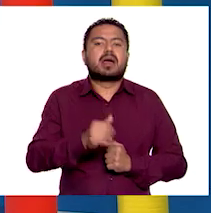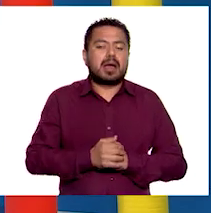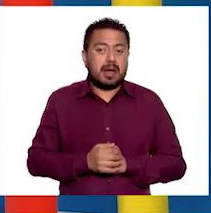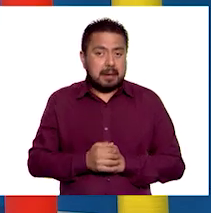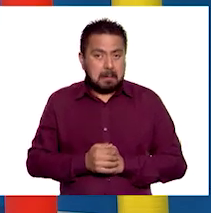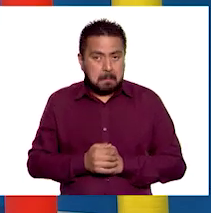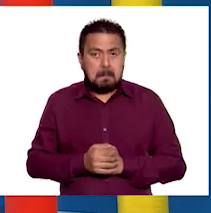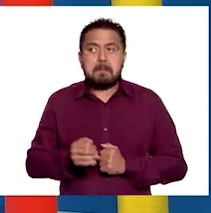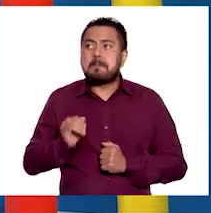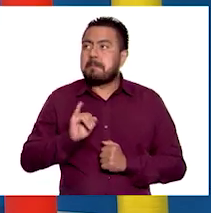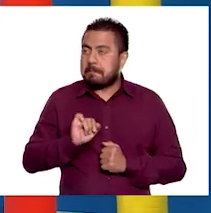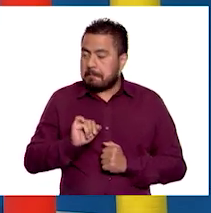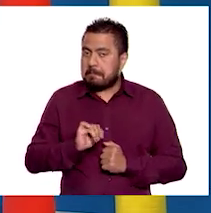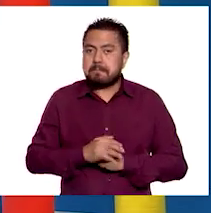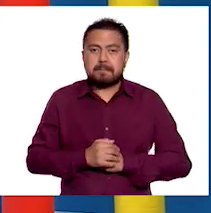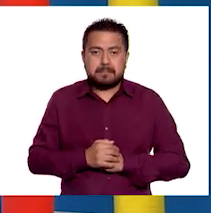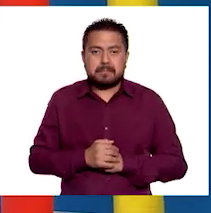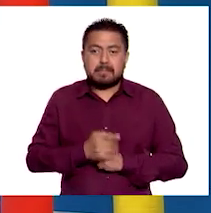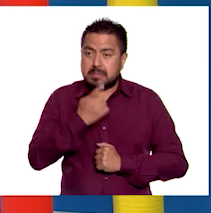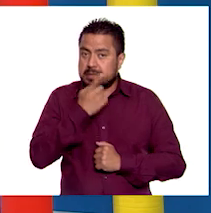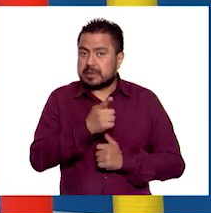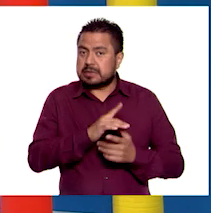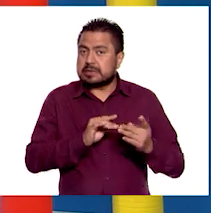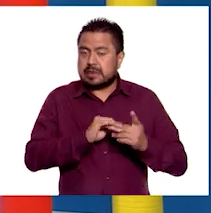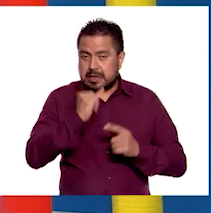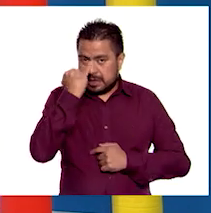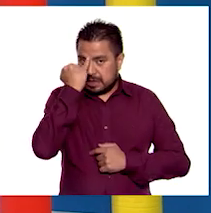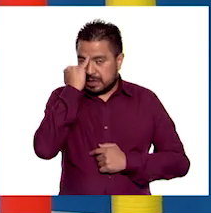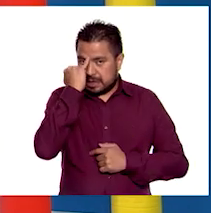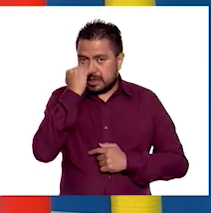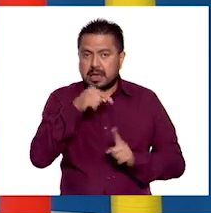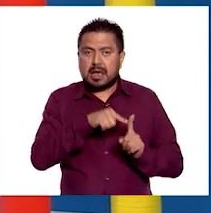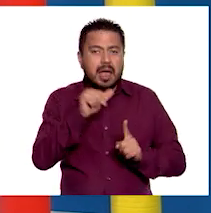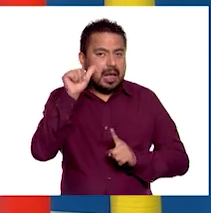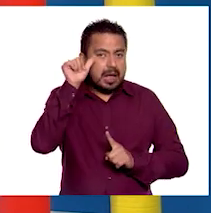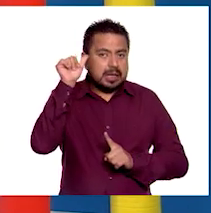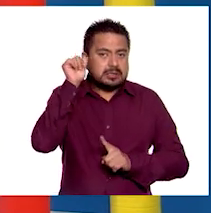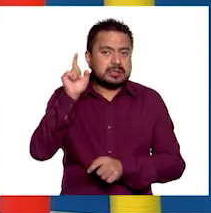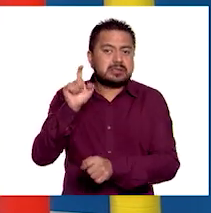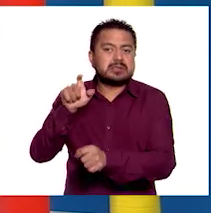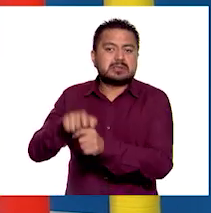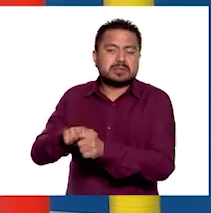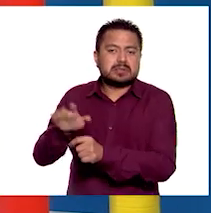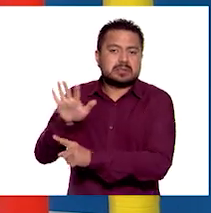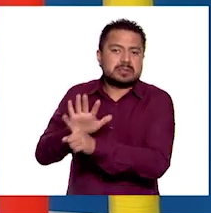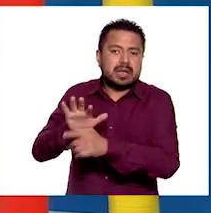Sí. Indica que es la India y es el continente asiático, Raulito.